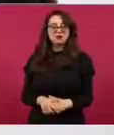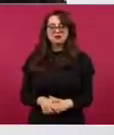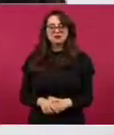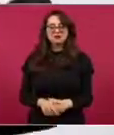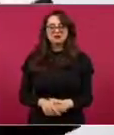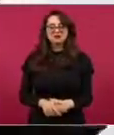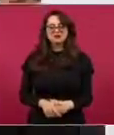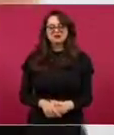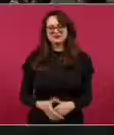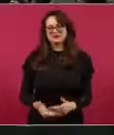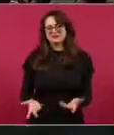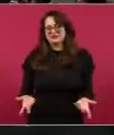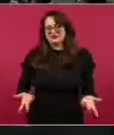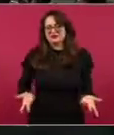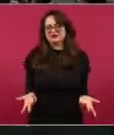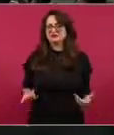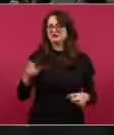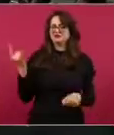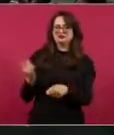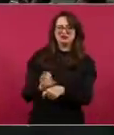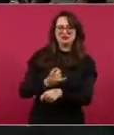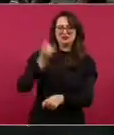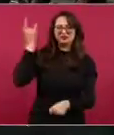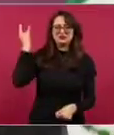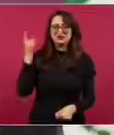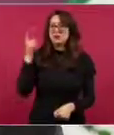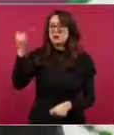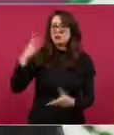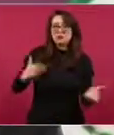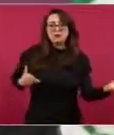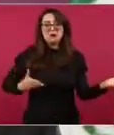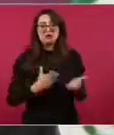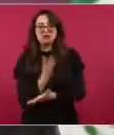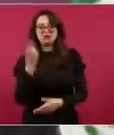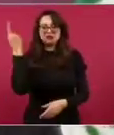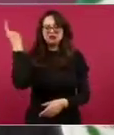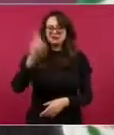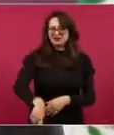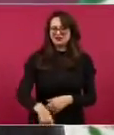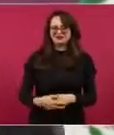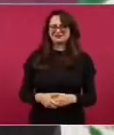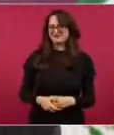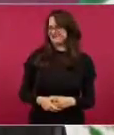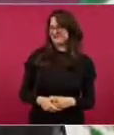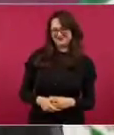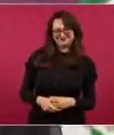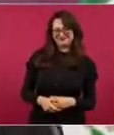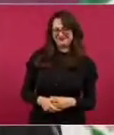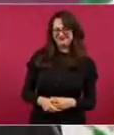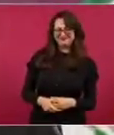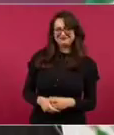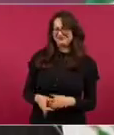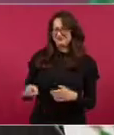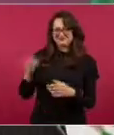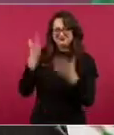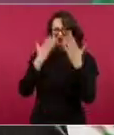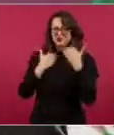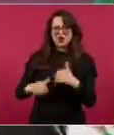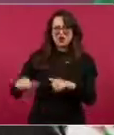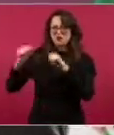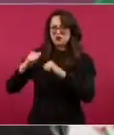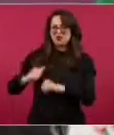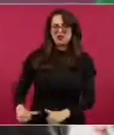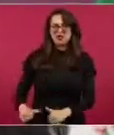Entonces, no tienen ninguna autoridad, ni autoridad moral, ni autoridad